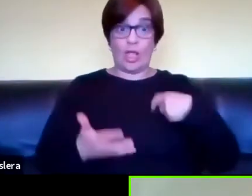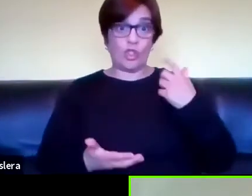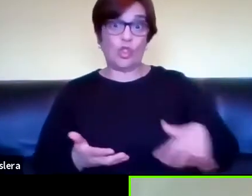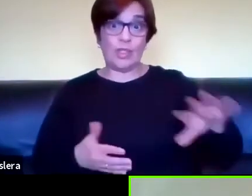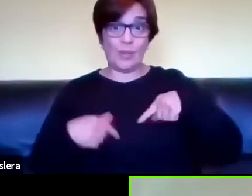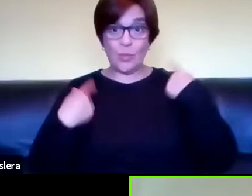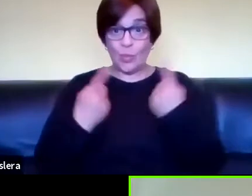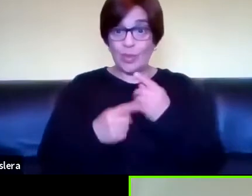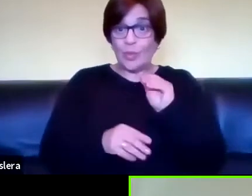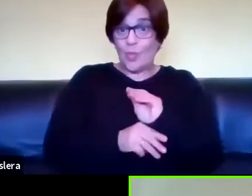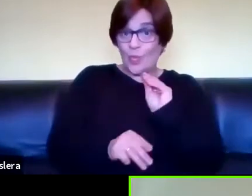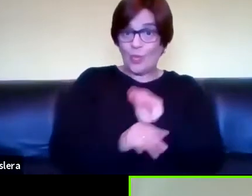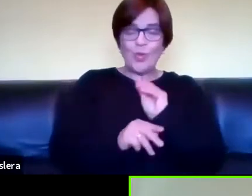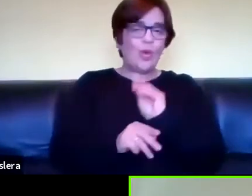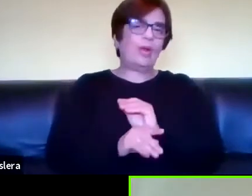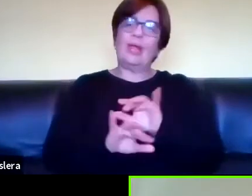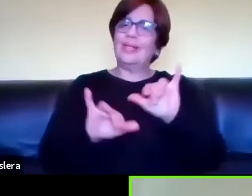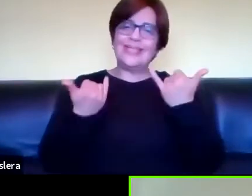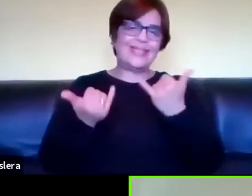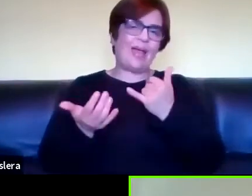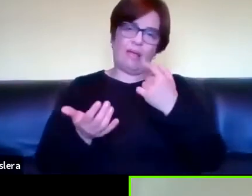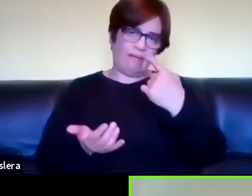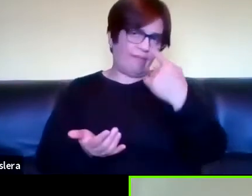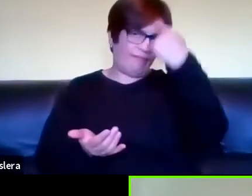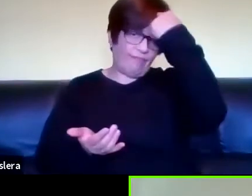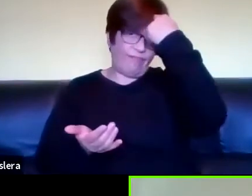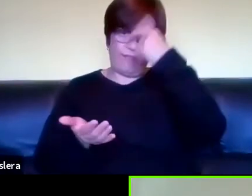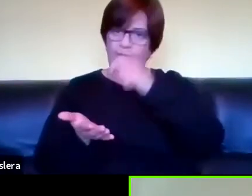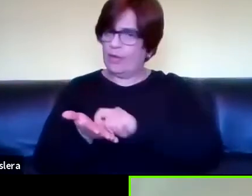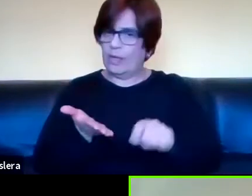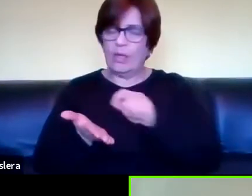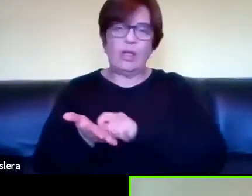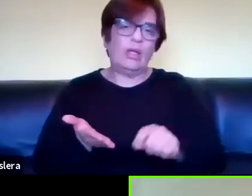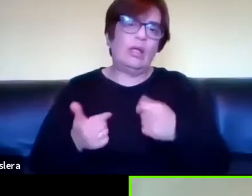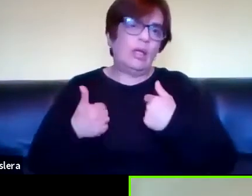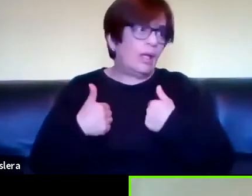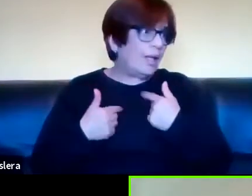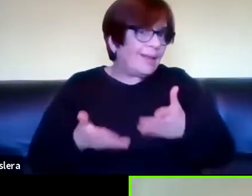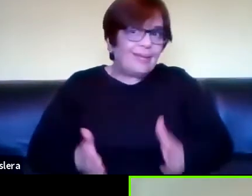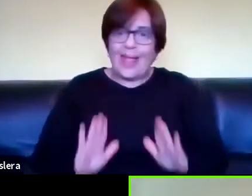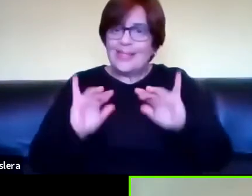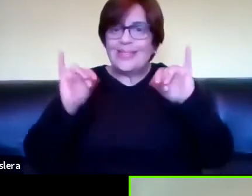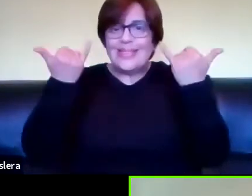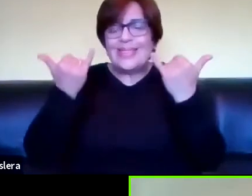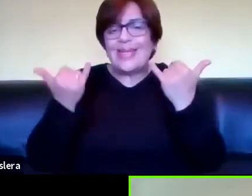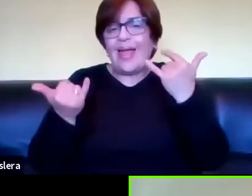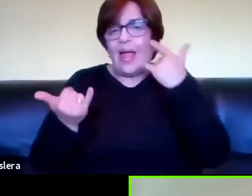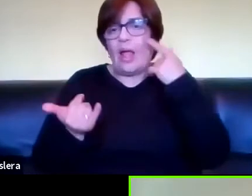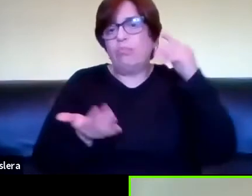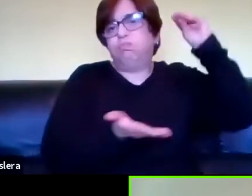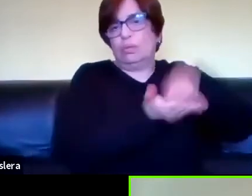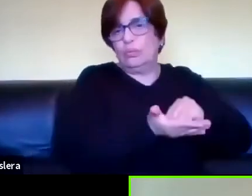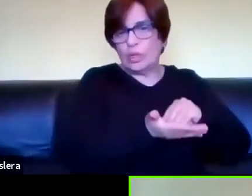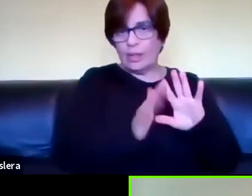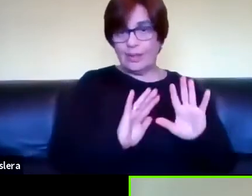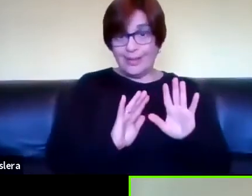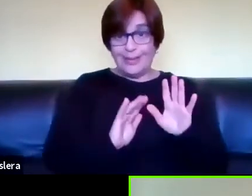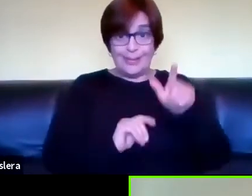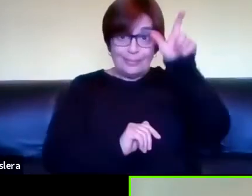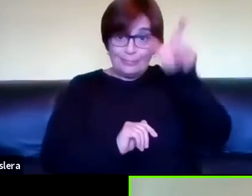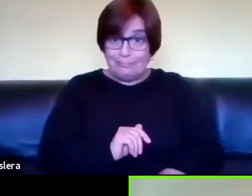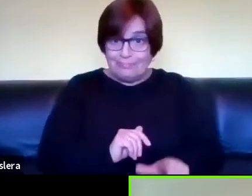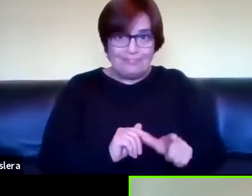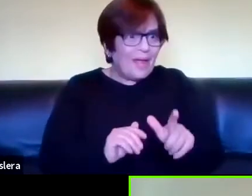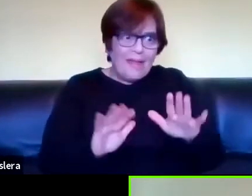son totalmente atravesadas por la escritura por ejemplo alguien nace y ya se lo inscribe nuestra propia